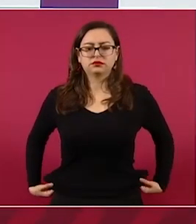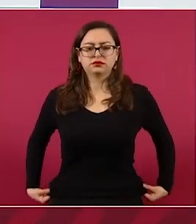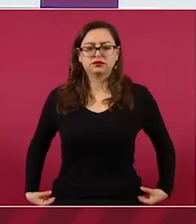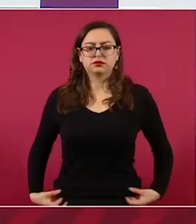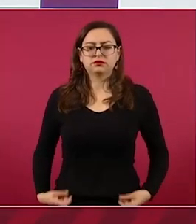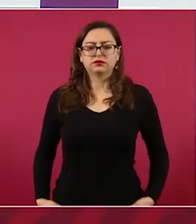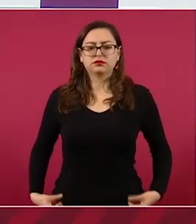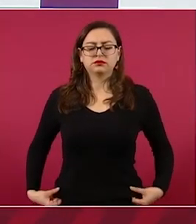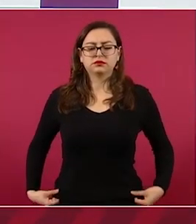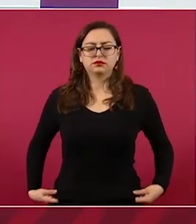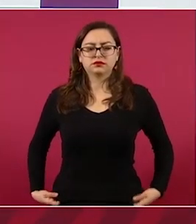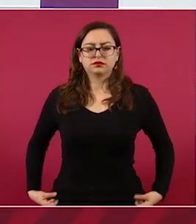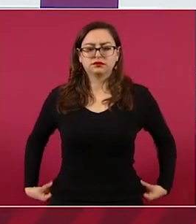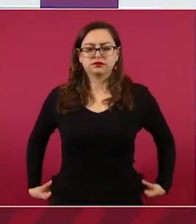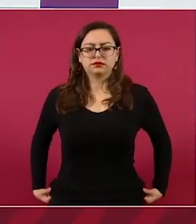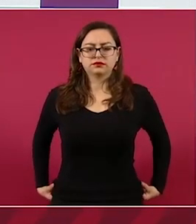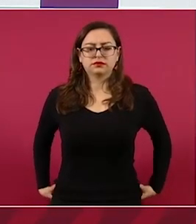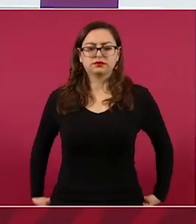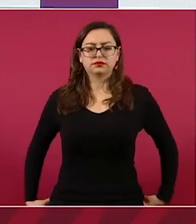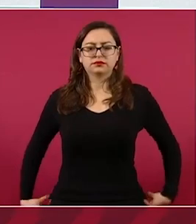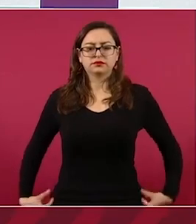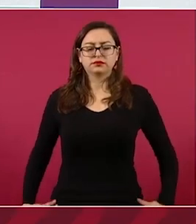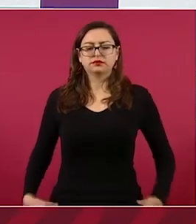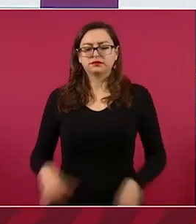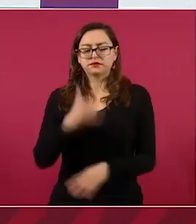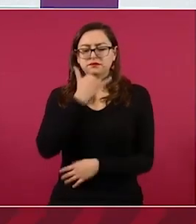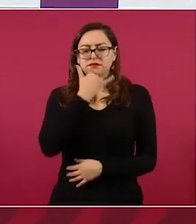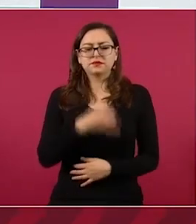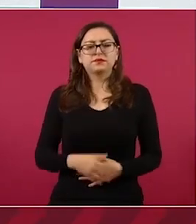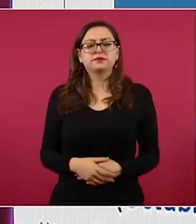no es un asunto grave.